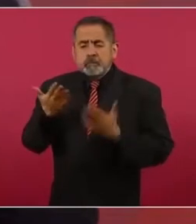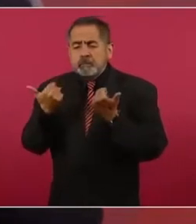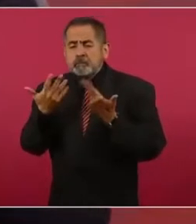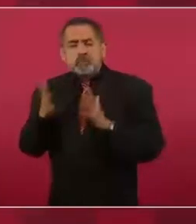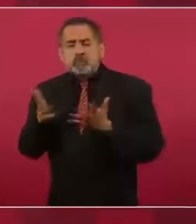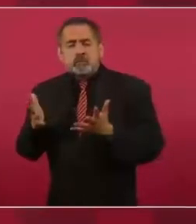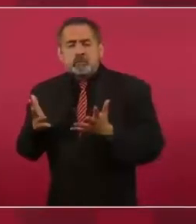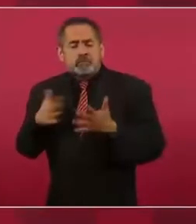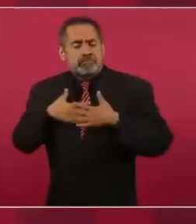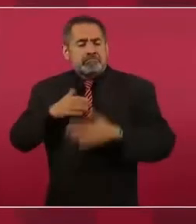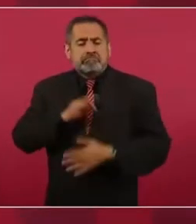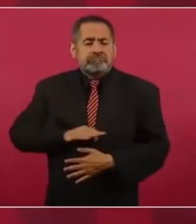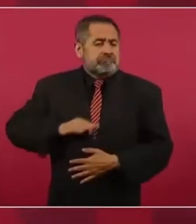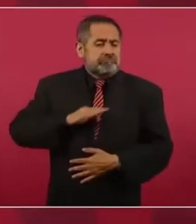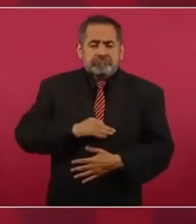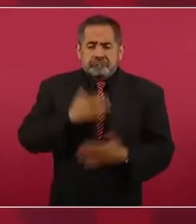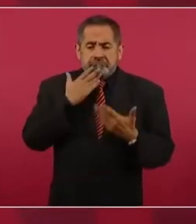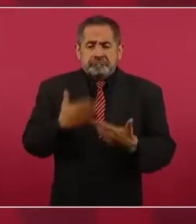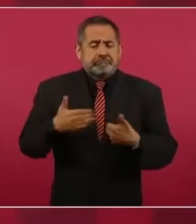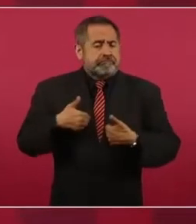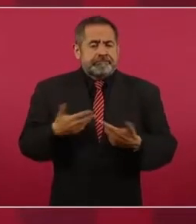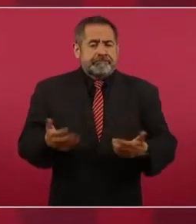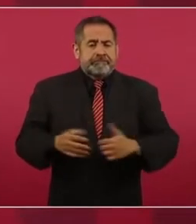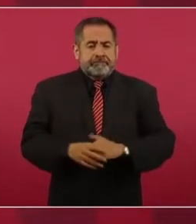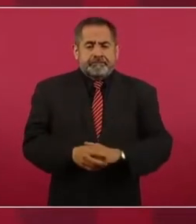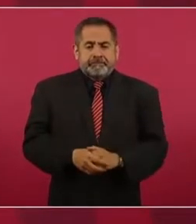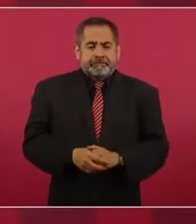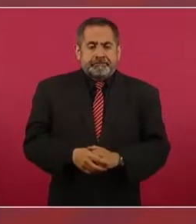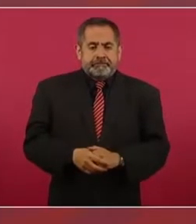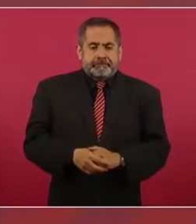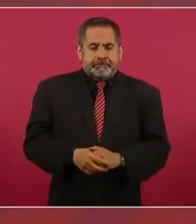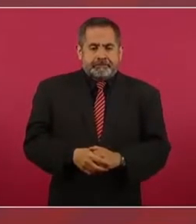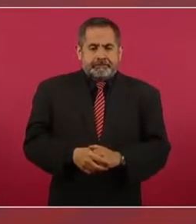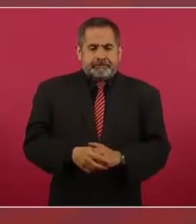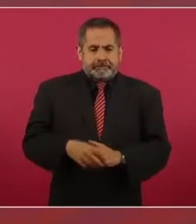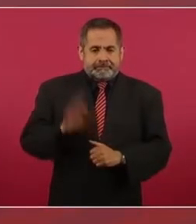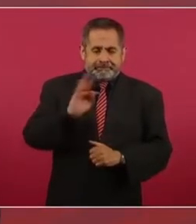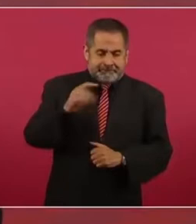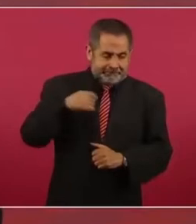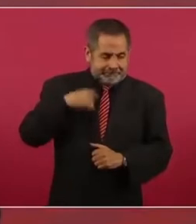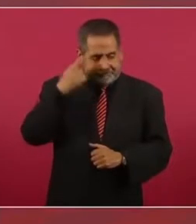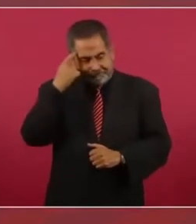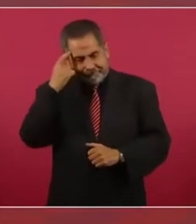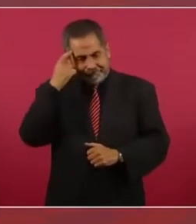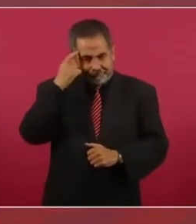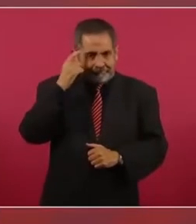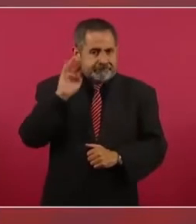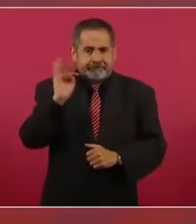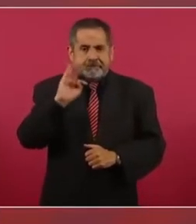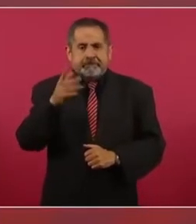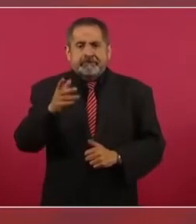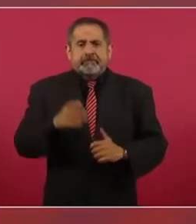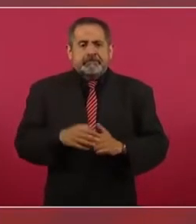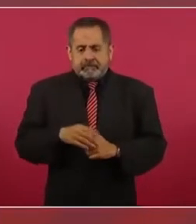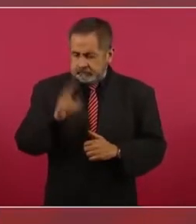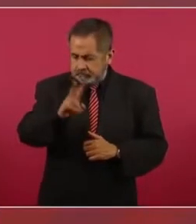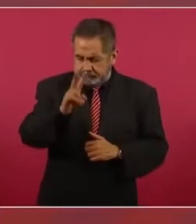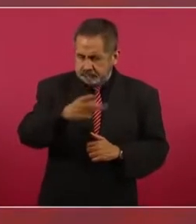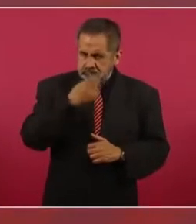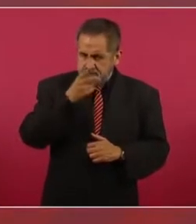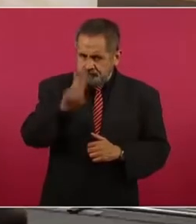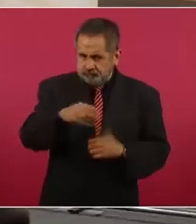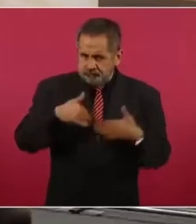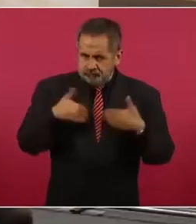lo pensaría de veras.